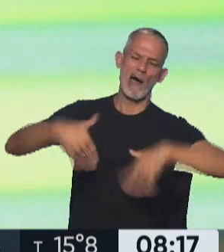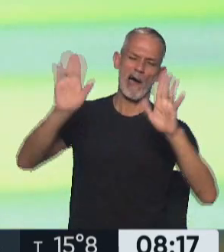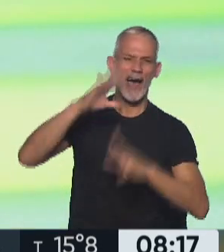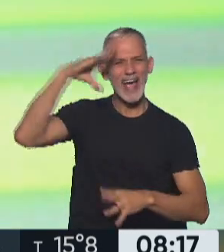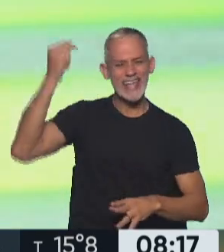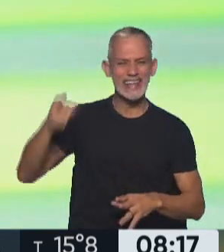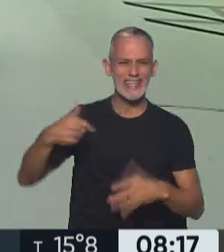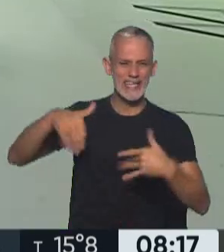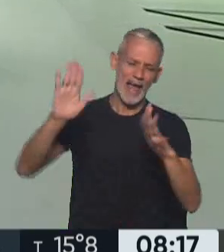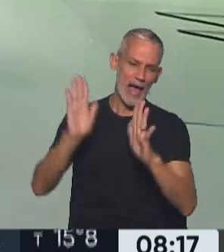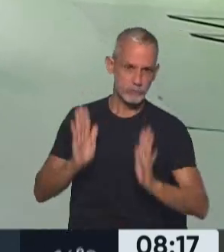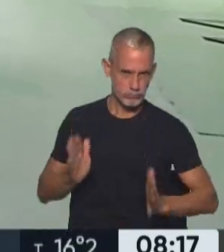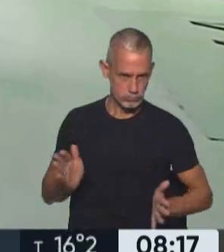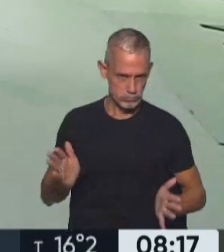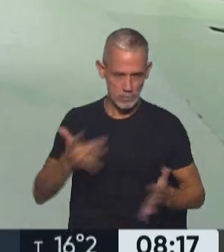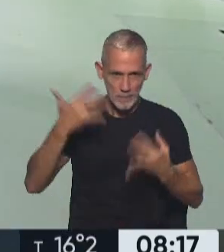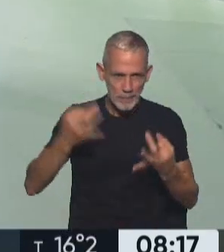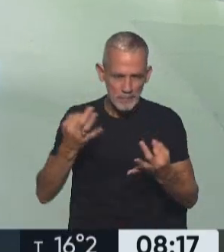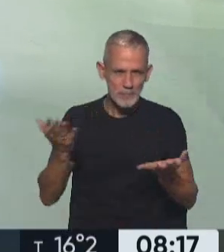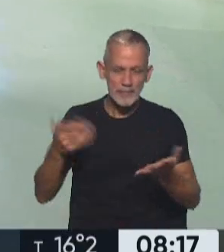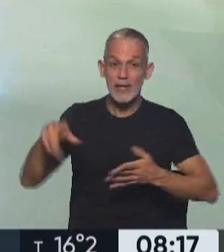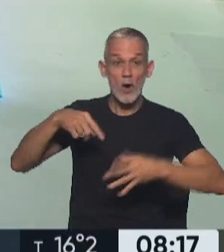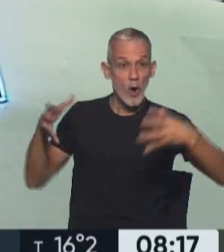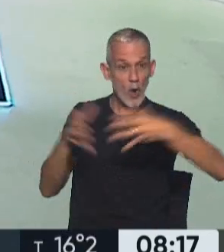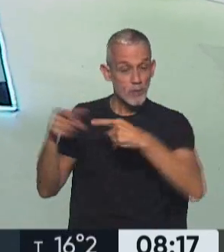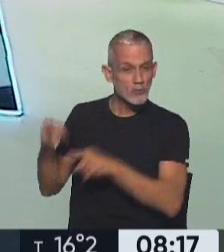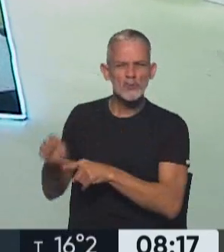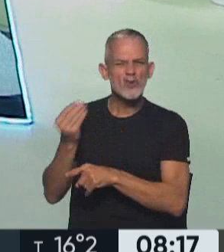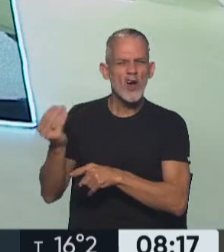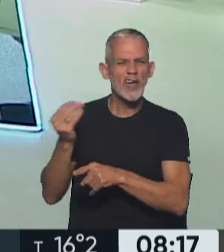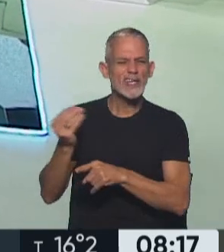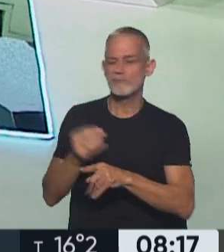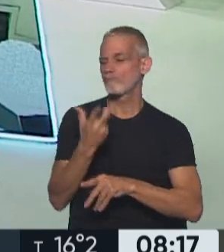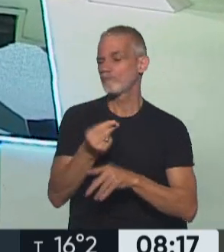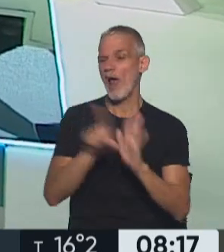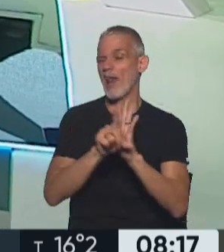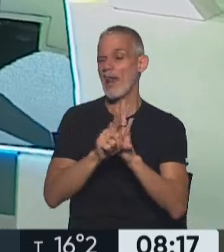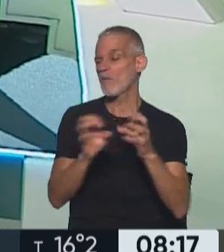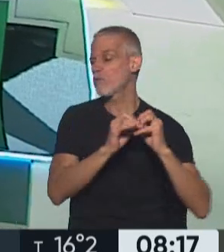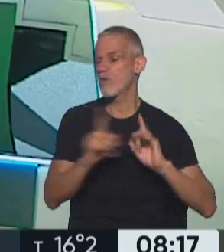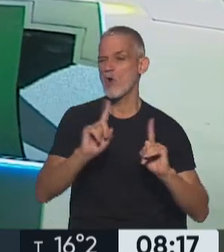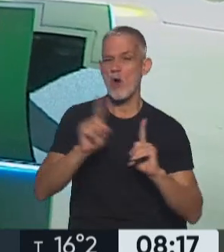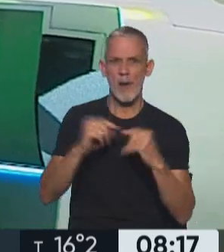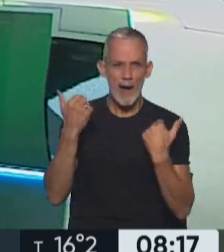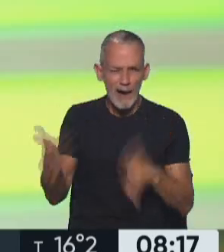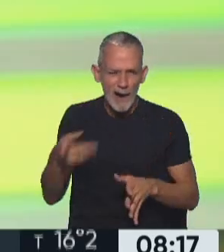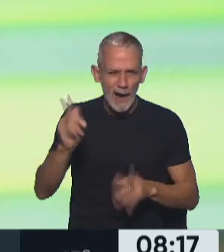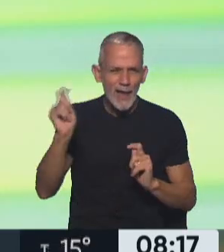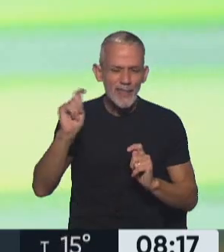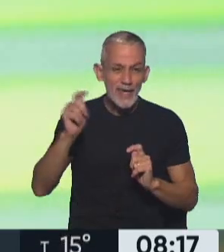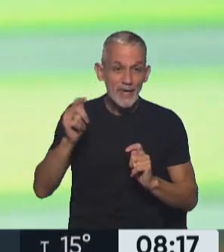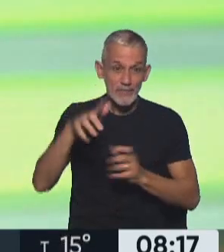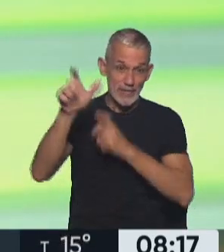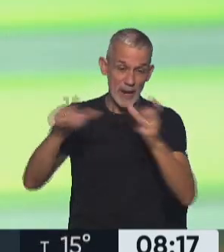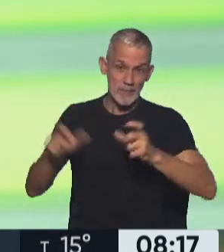Cristina. Y en verdad, lo que ellos hicieron de negarse a tratar esa ley fue para favorecer la impunidad de